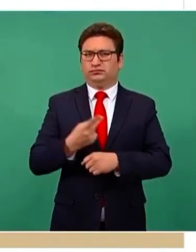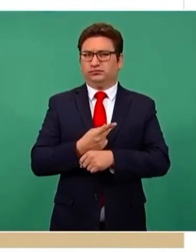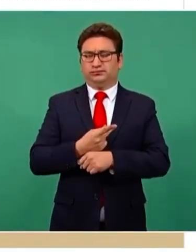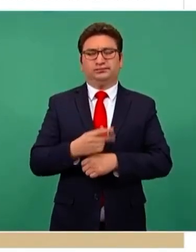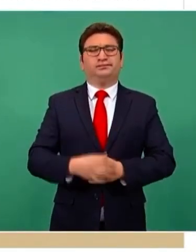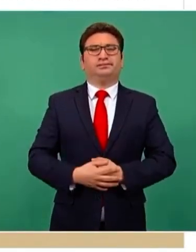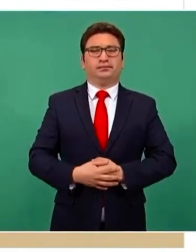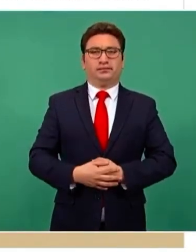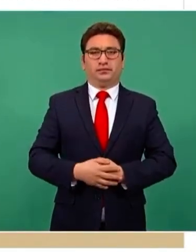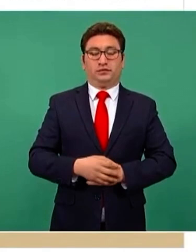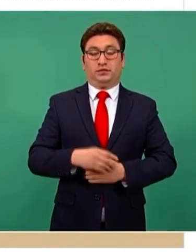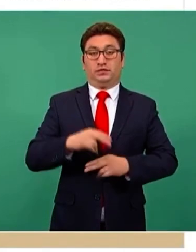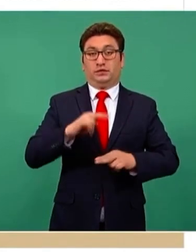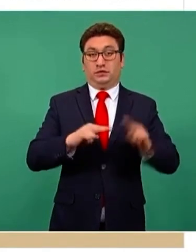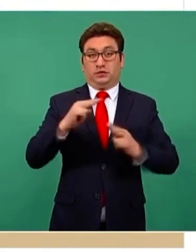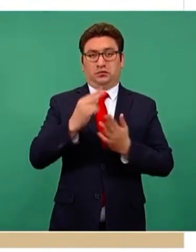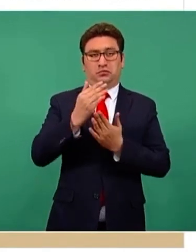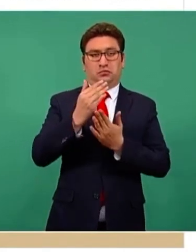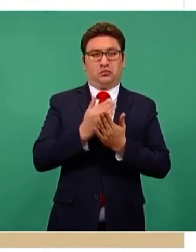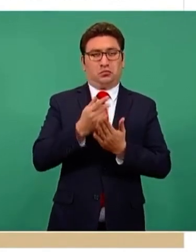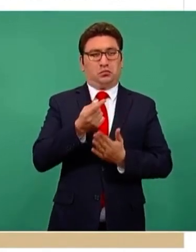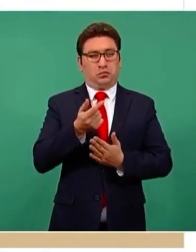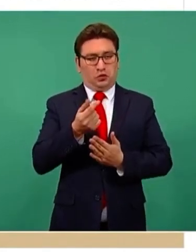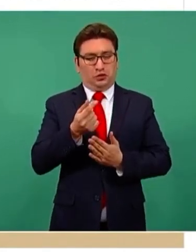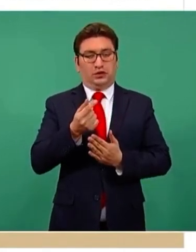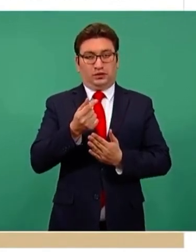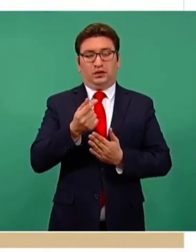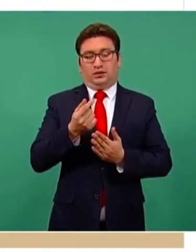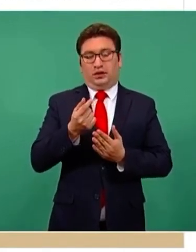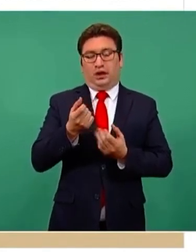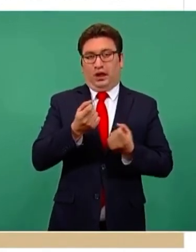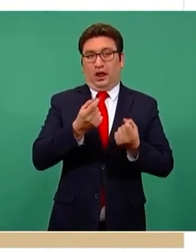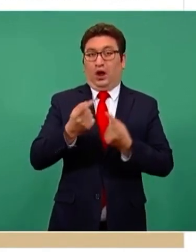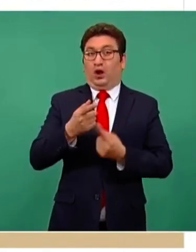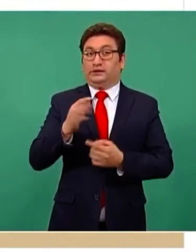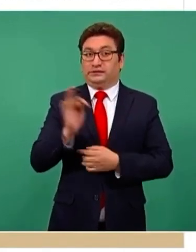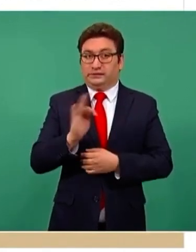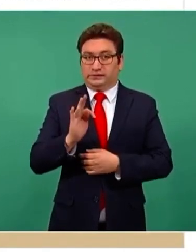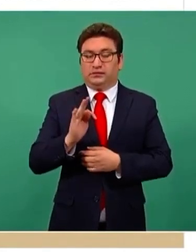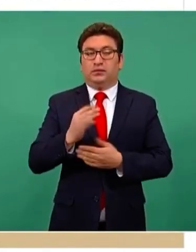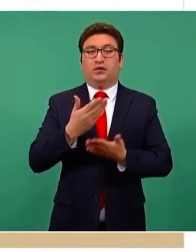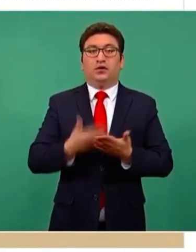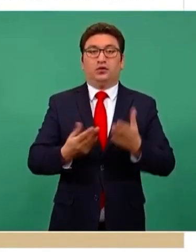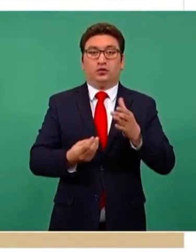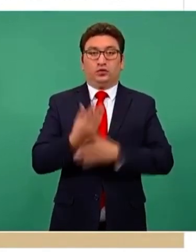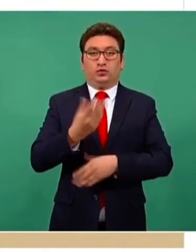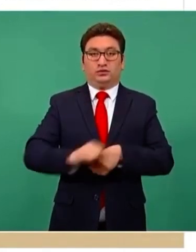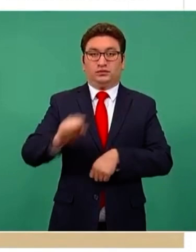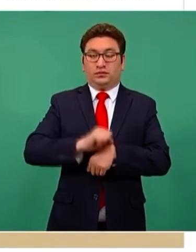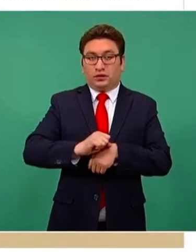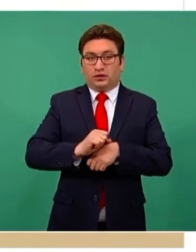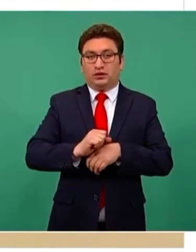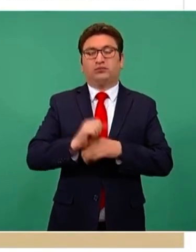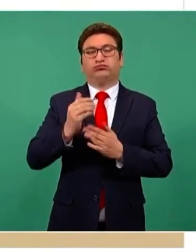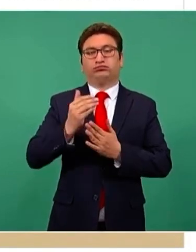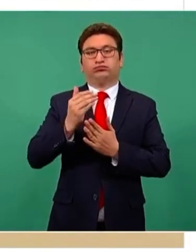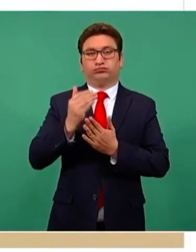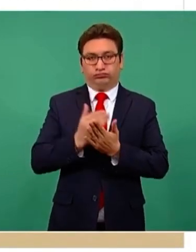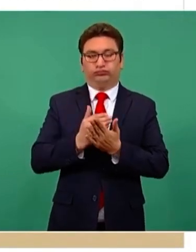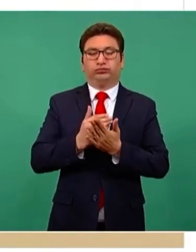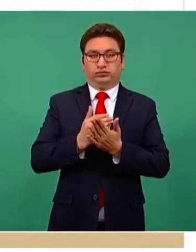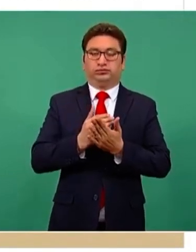tenido una reducción muy leve de los casos estimados. Sin embargo, esta nueva semana abrimos con una reducción